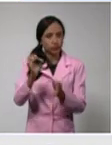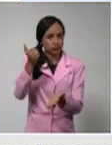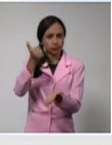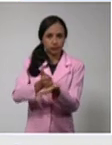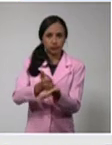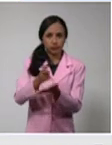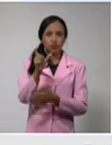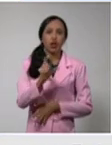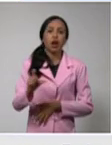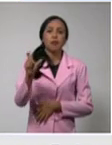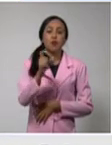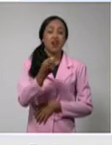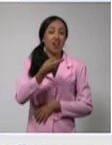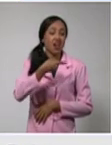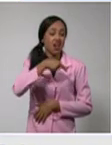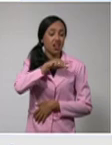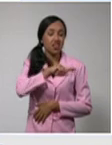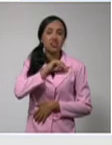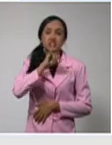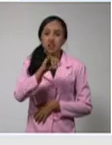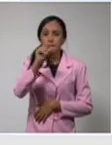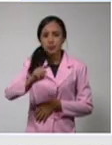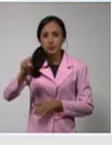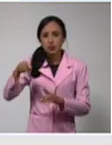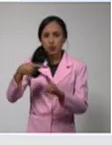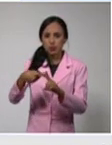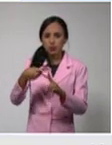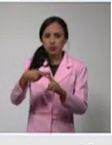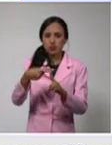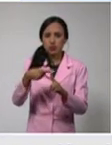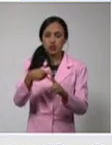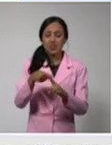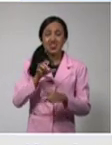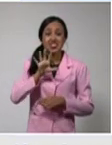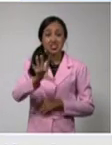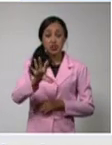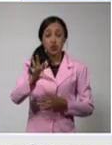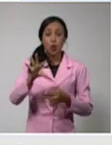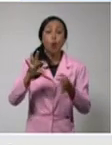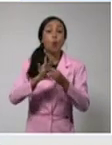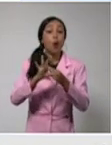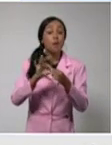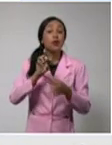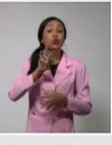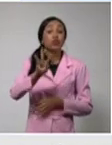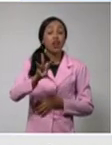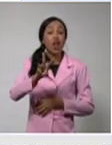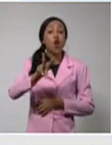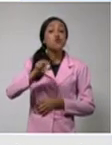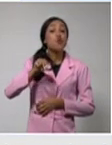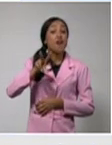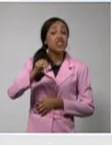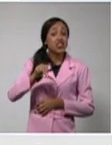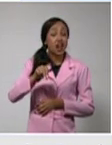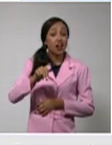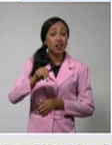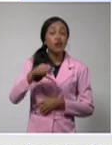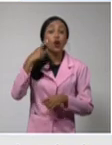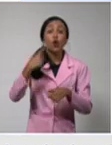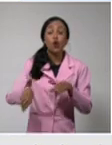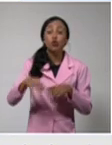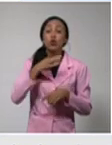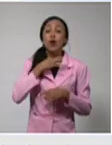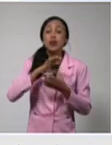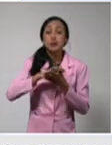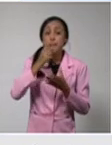Ayer con seis casos confirmados, cinco en Guaymaro, tres en Nuevita, en Esmeralda y Florida, dos en cada